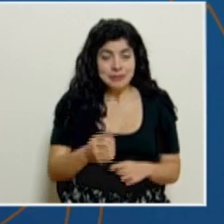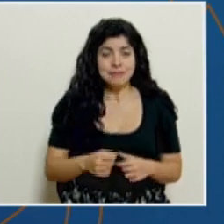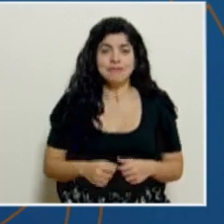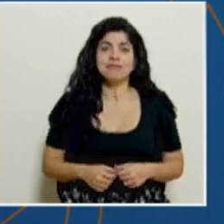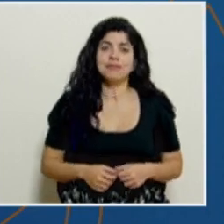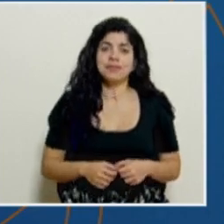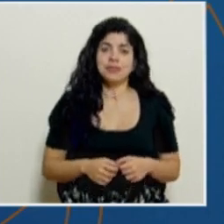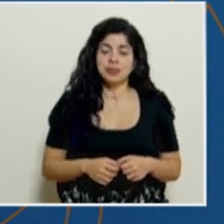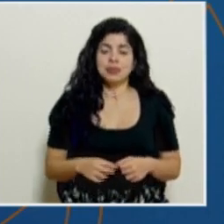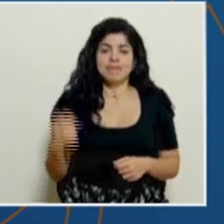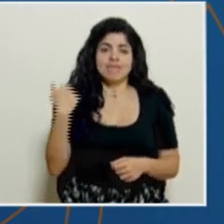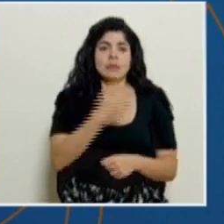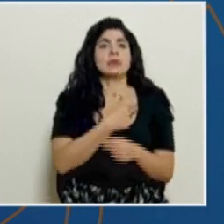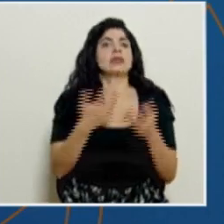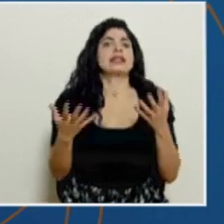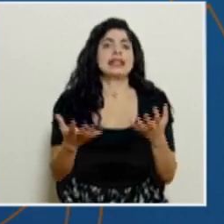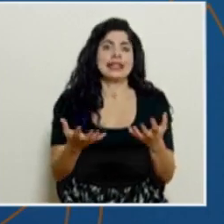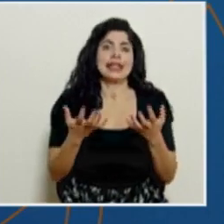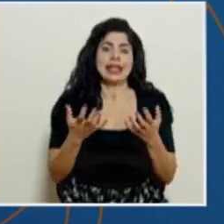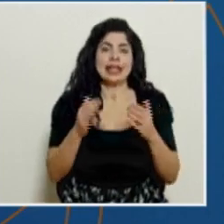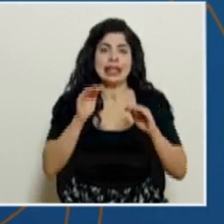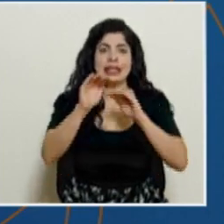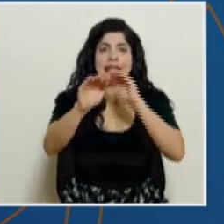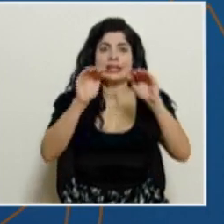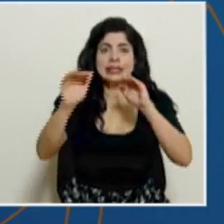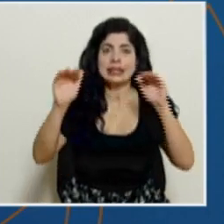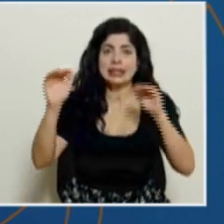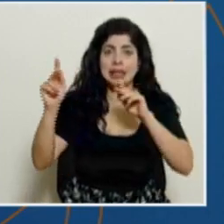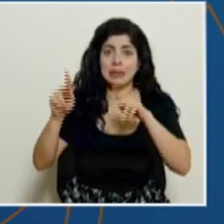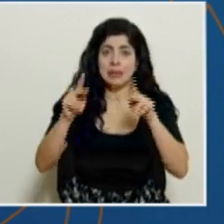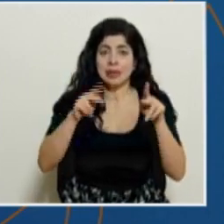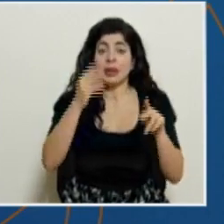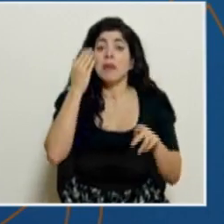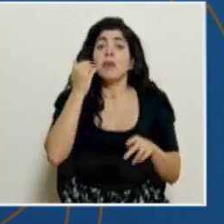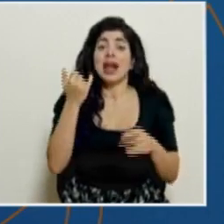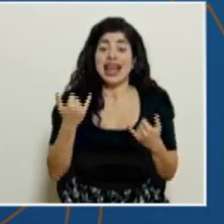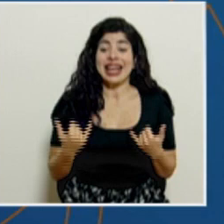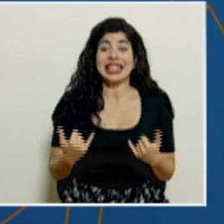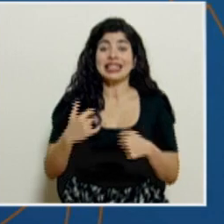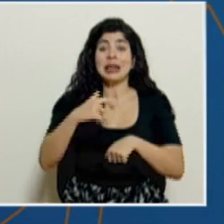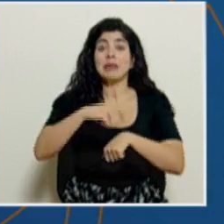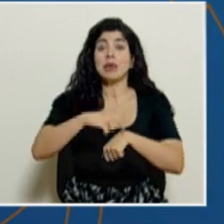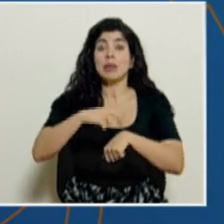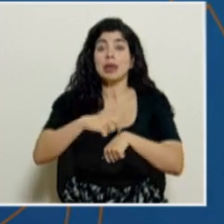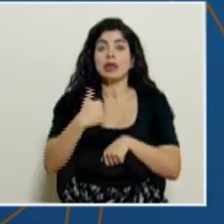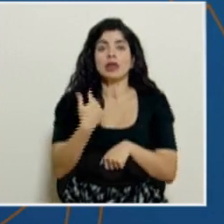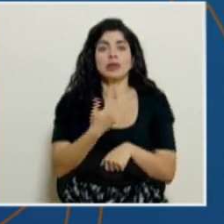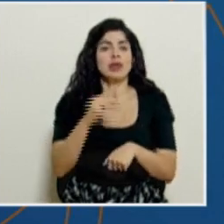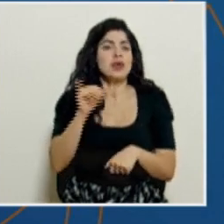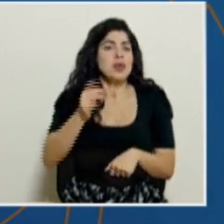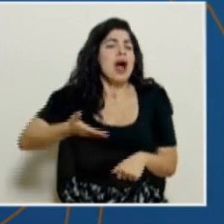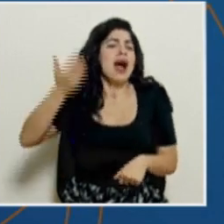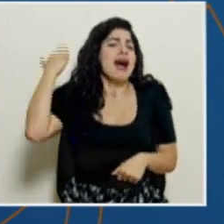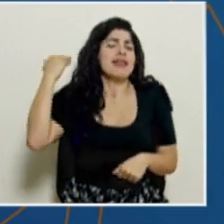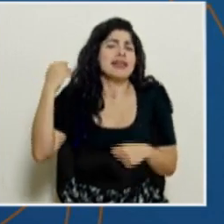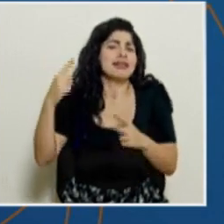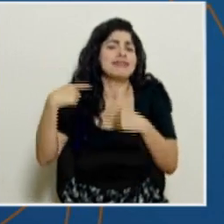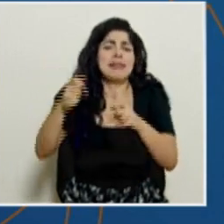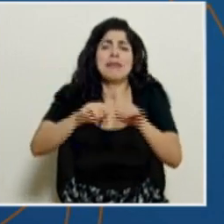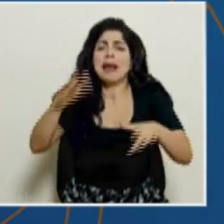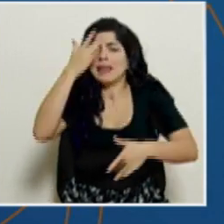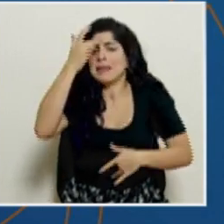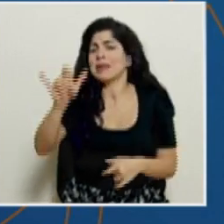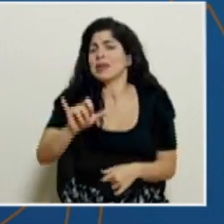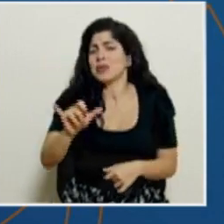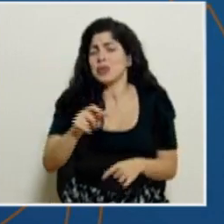queremos hacer ese llamado a la población porque todavía, o en este momento estamos dependiendo, como lo hemos dependido en realidad en toda la pandemia.